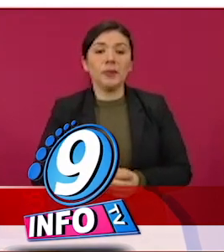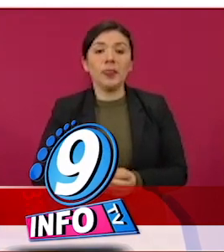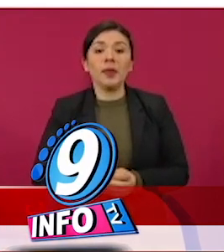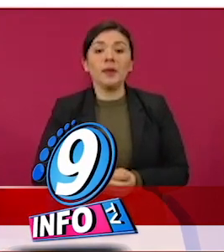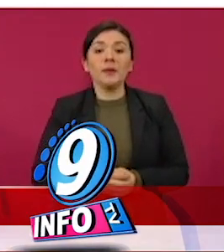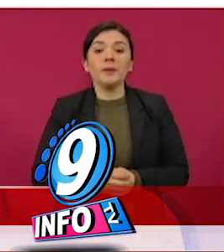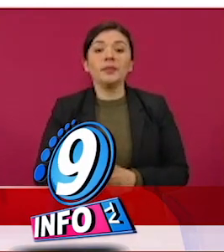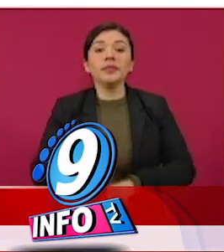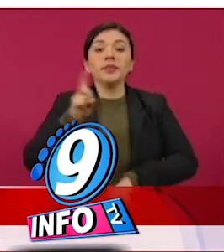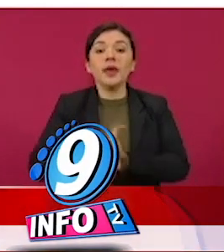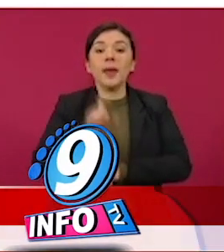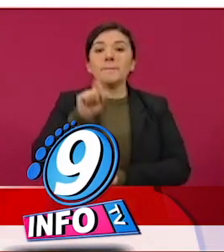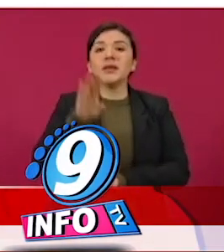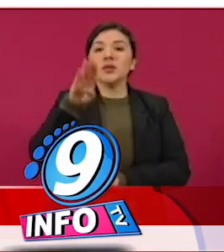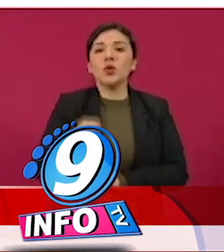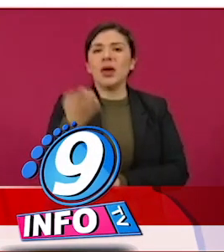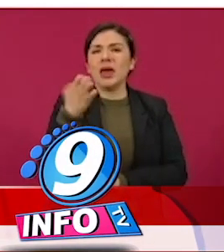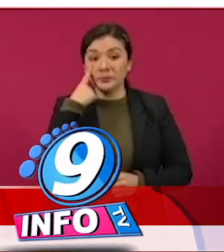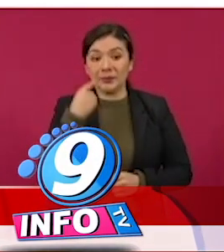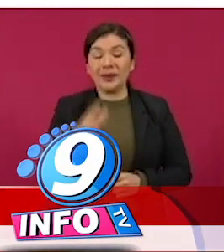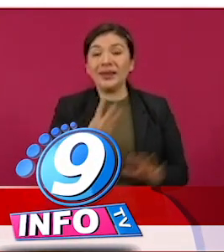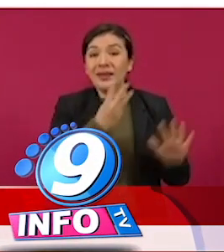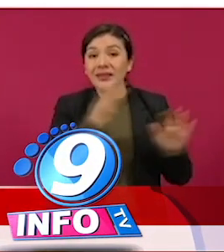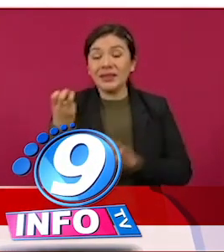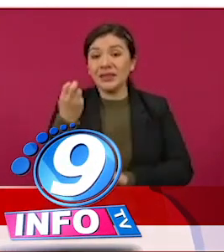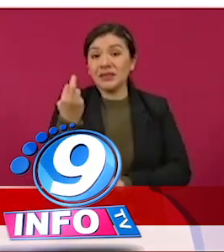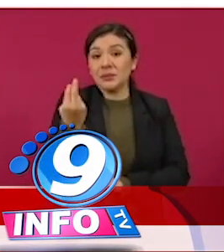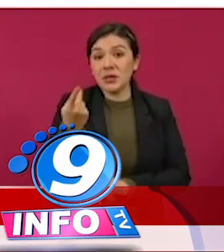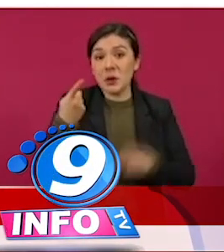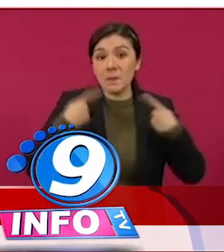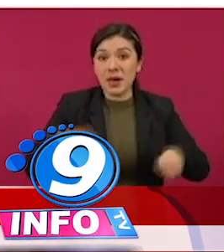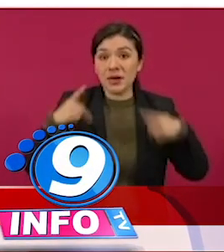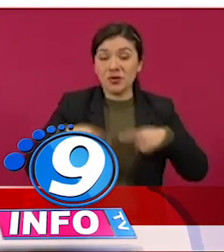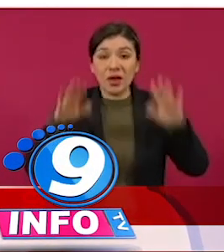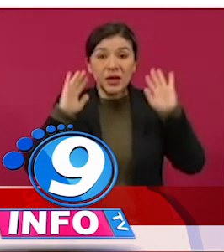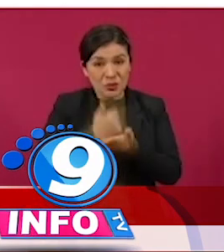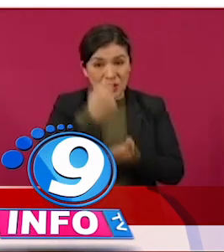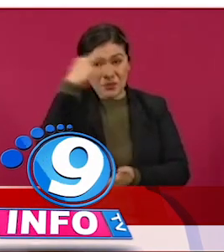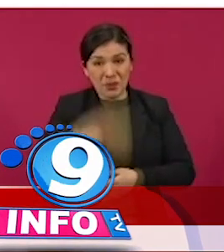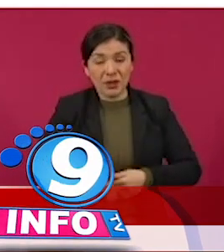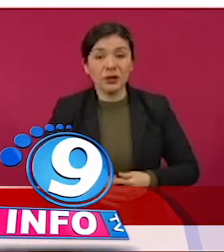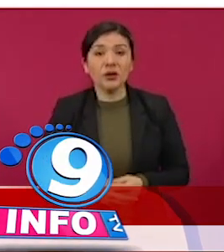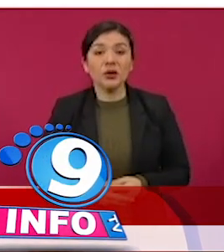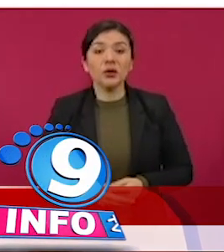29 de enero de hace tres, cuatro días, personas hospitalizadas,